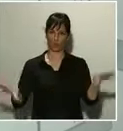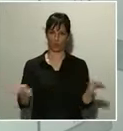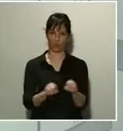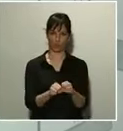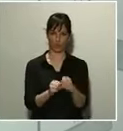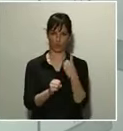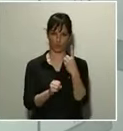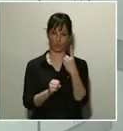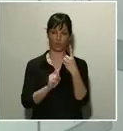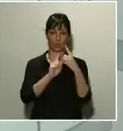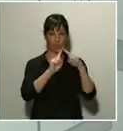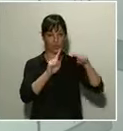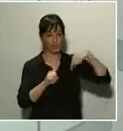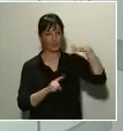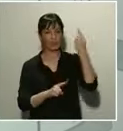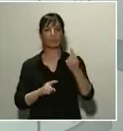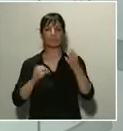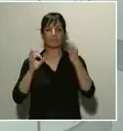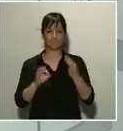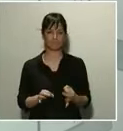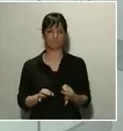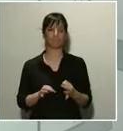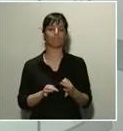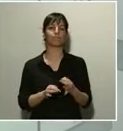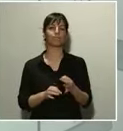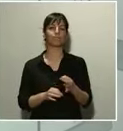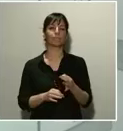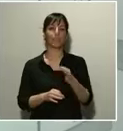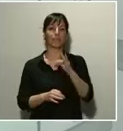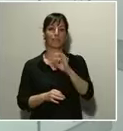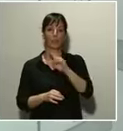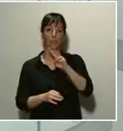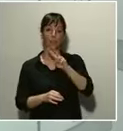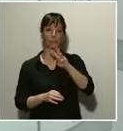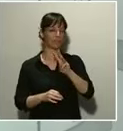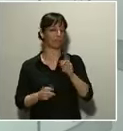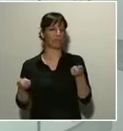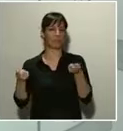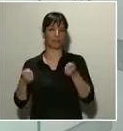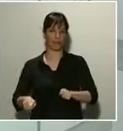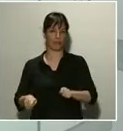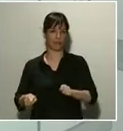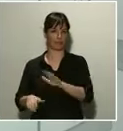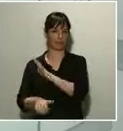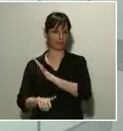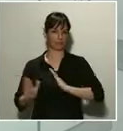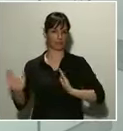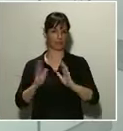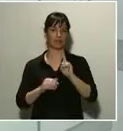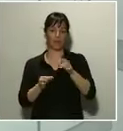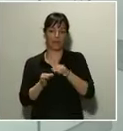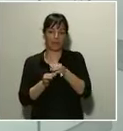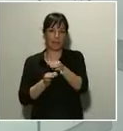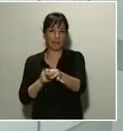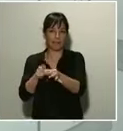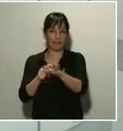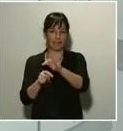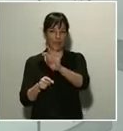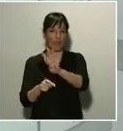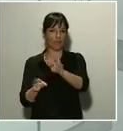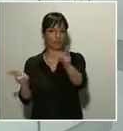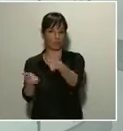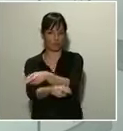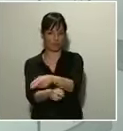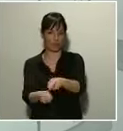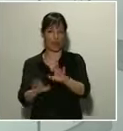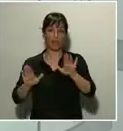cierre operativo de las terminales 1, 2 y 3 y el satélite de la terminal 4, quedando finalmente toda la operación